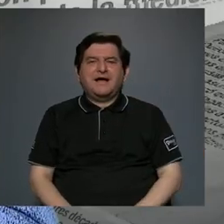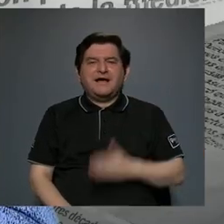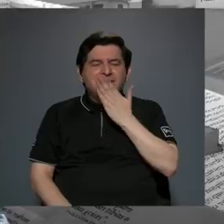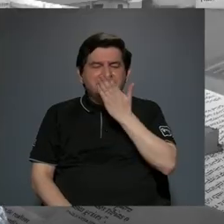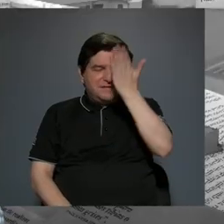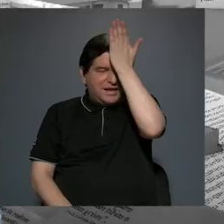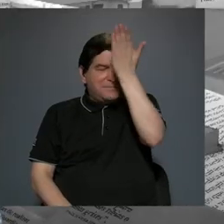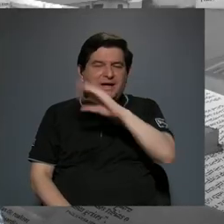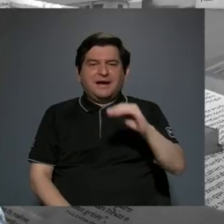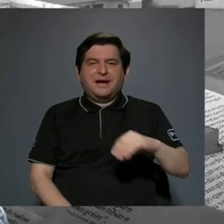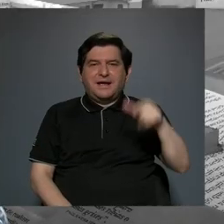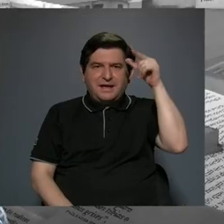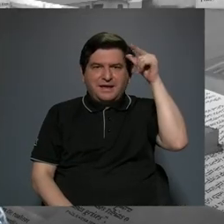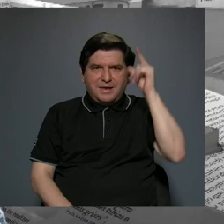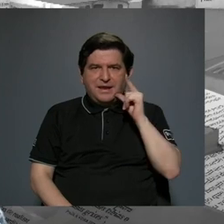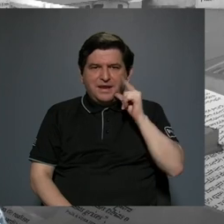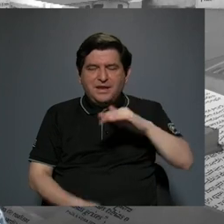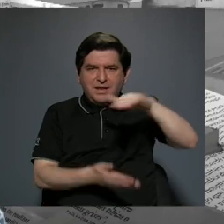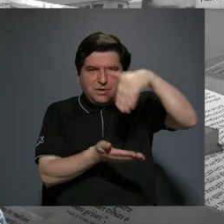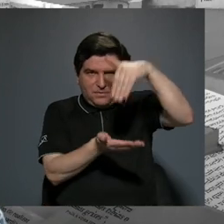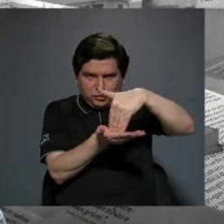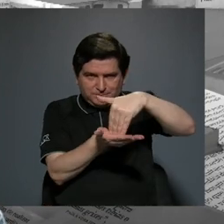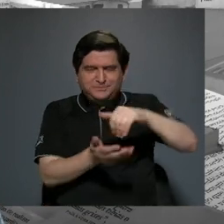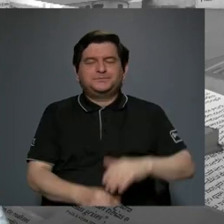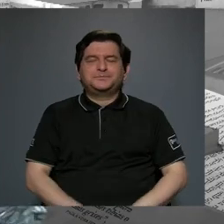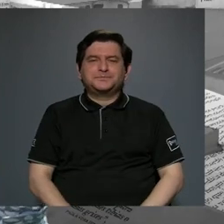Y en cuanto a las,